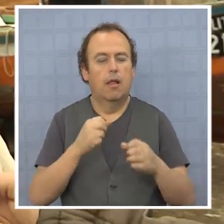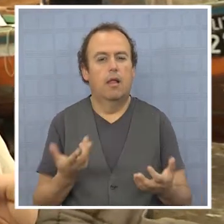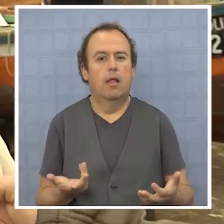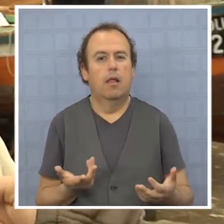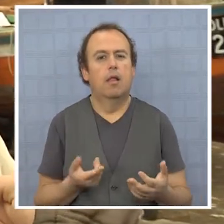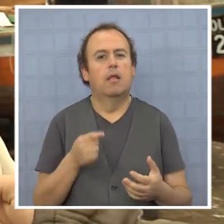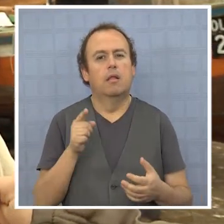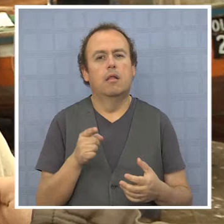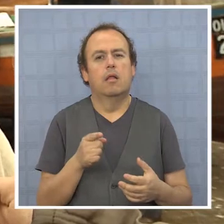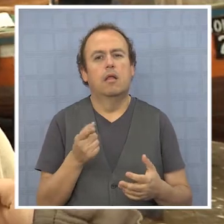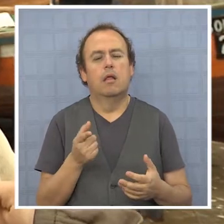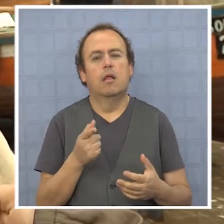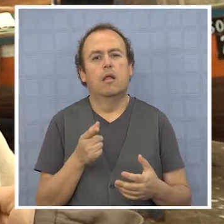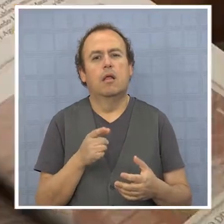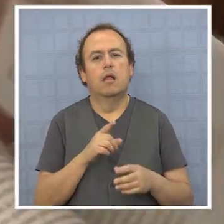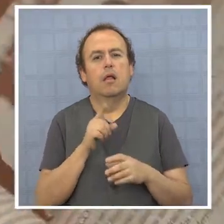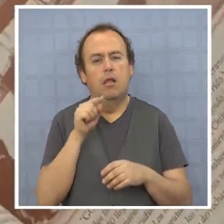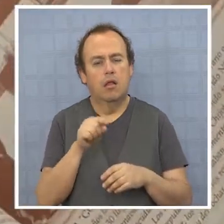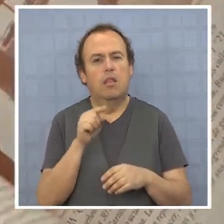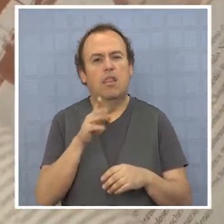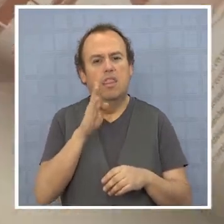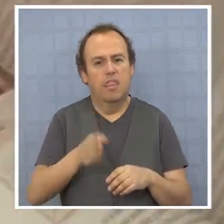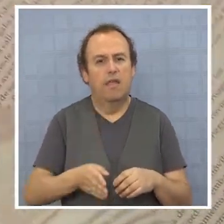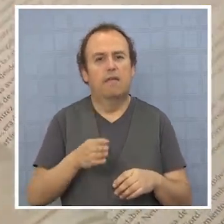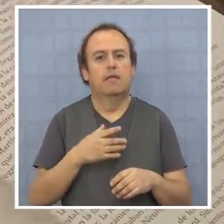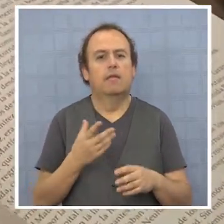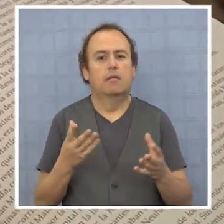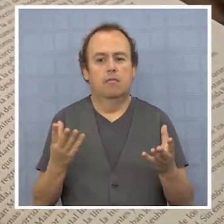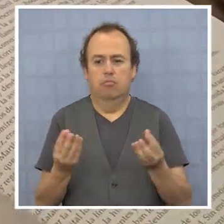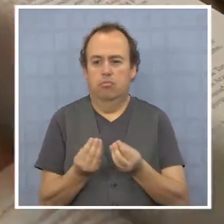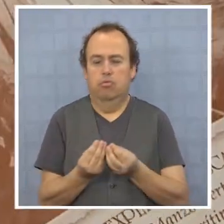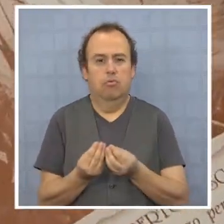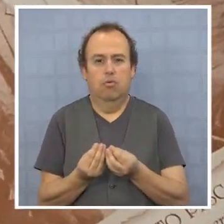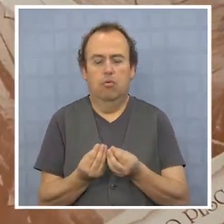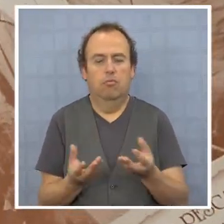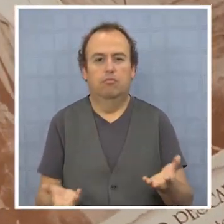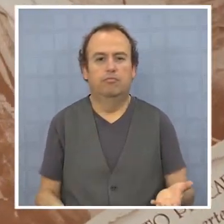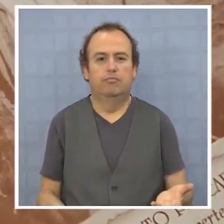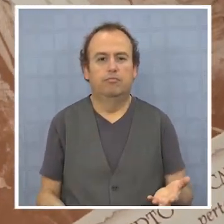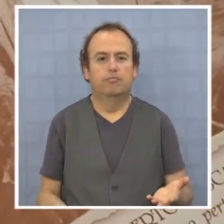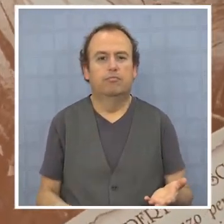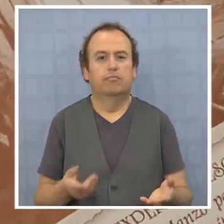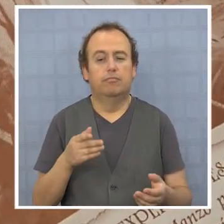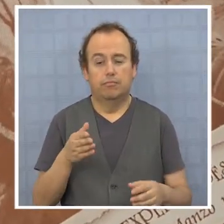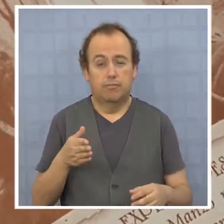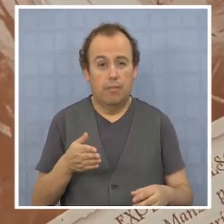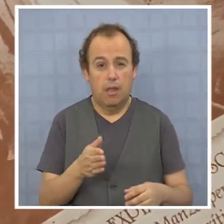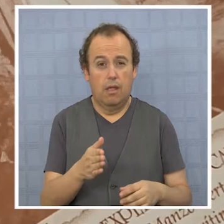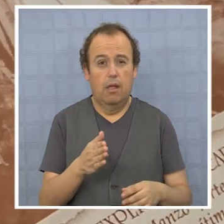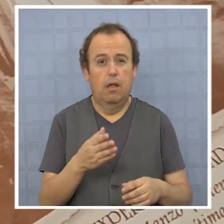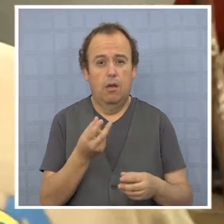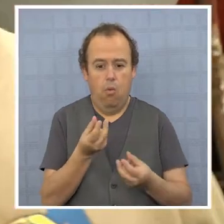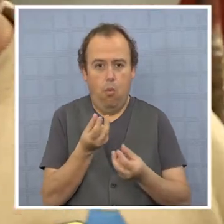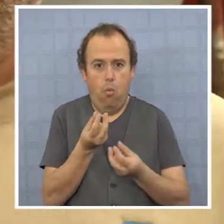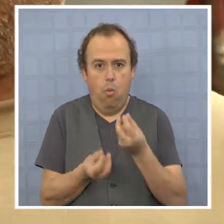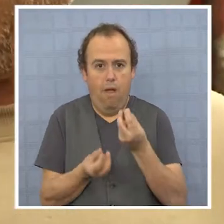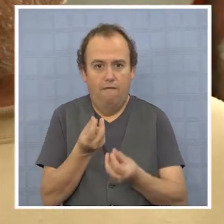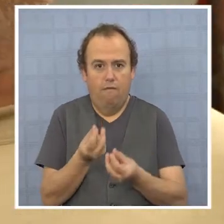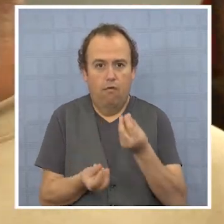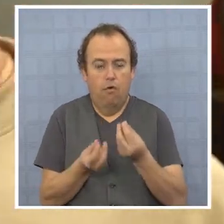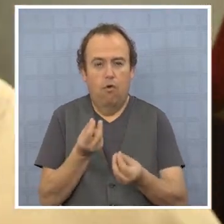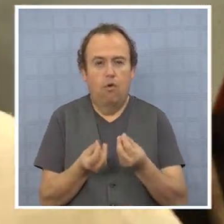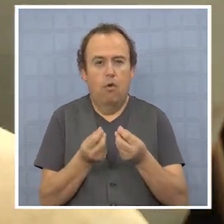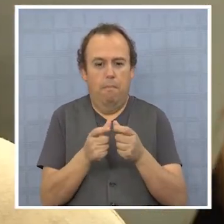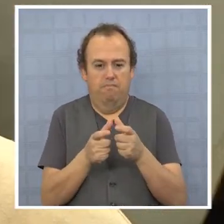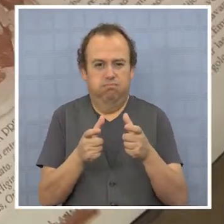estimara que había que tener en ese momento una vea. Cuando los pescados estaban en desove, cuando andaban